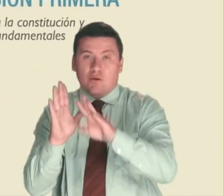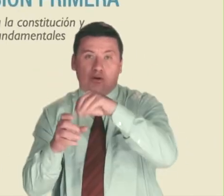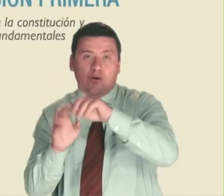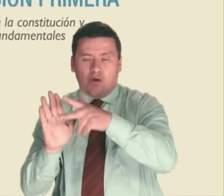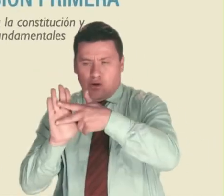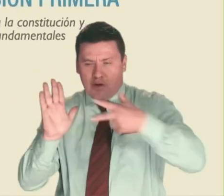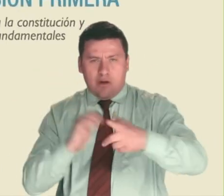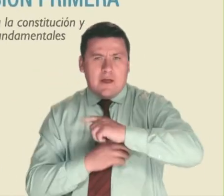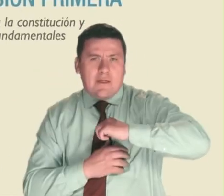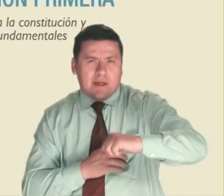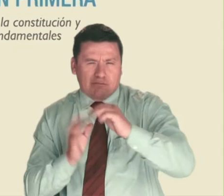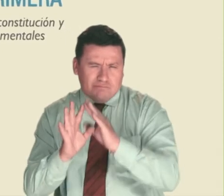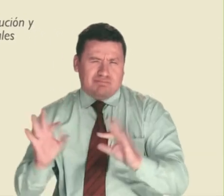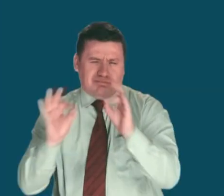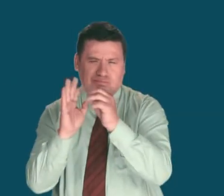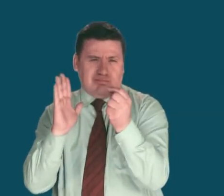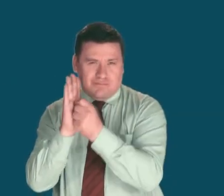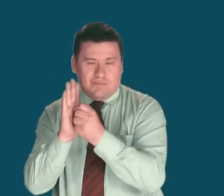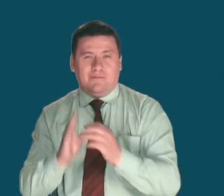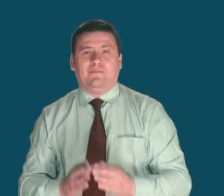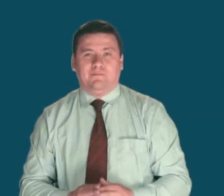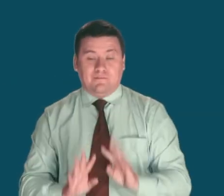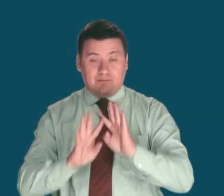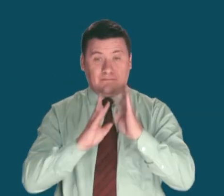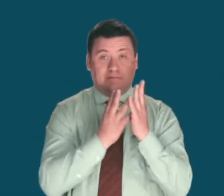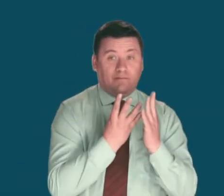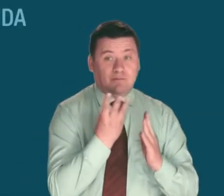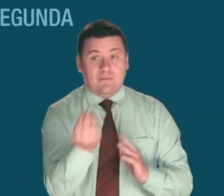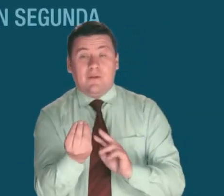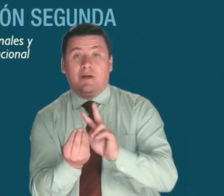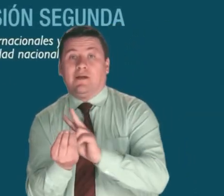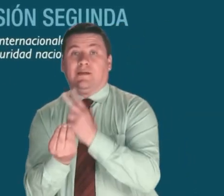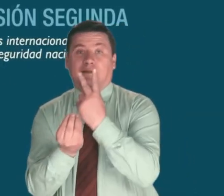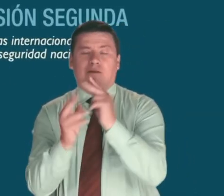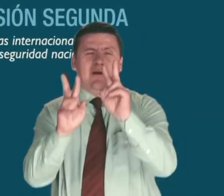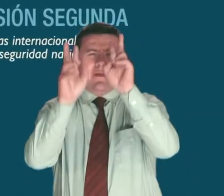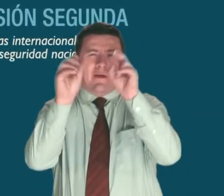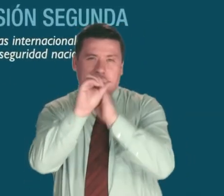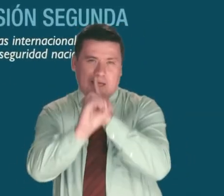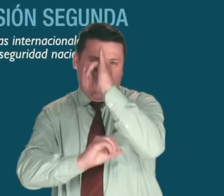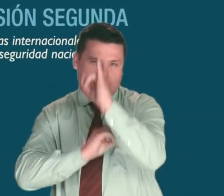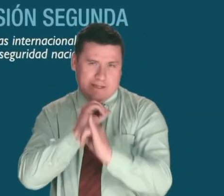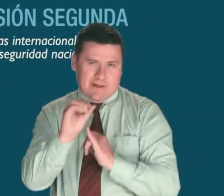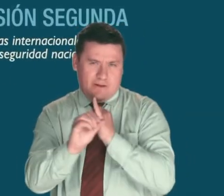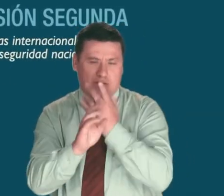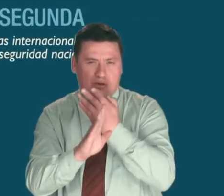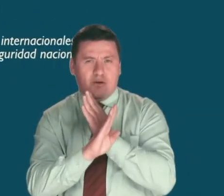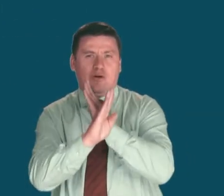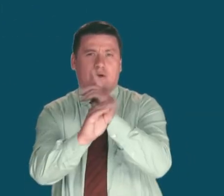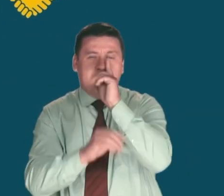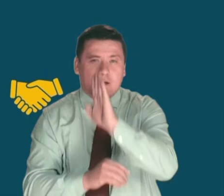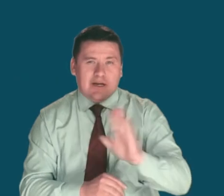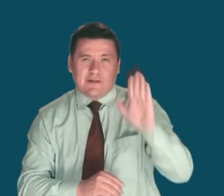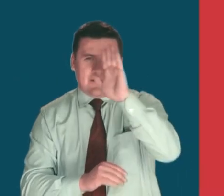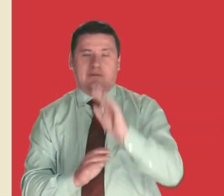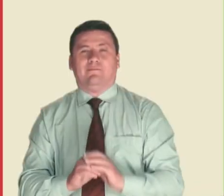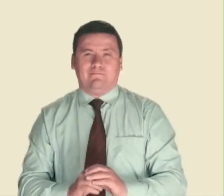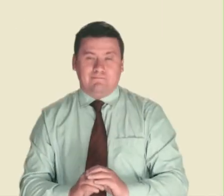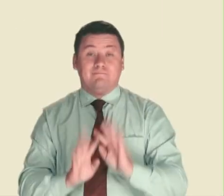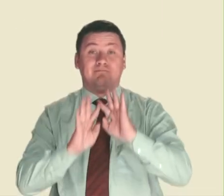la Constitución y Derechos Fundamentales. La Comisión Segunda trata temas internacionales y de seguridad nacional.